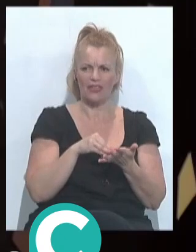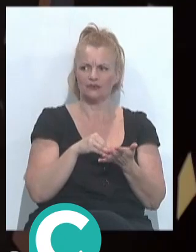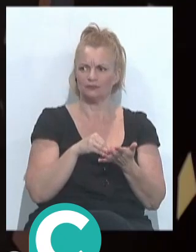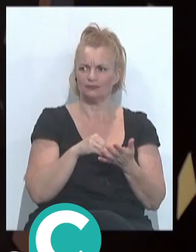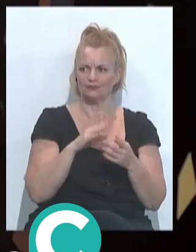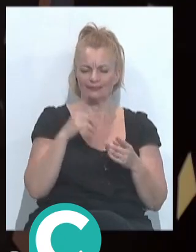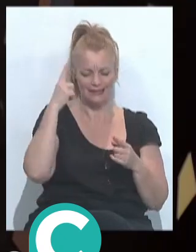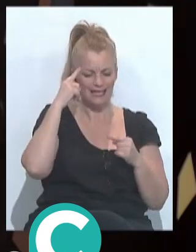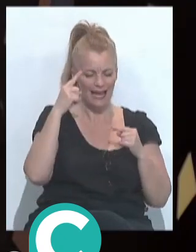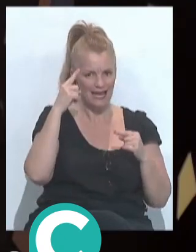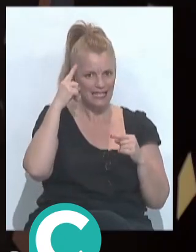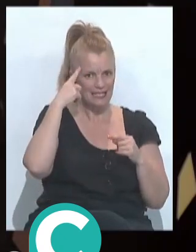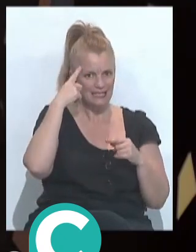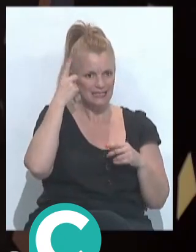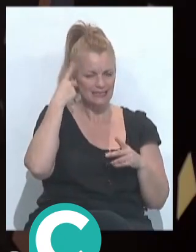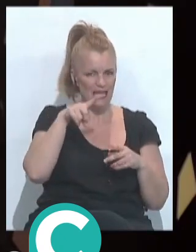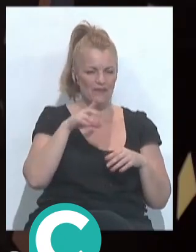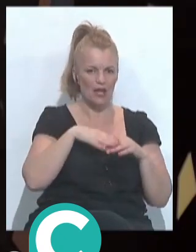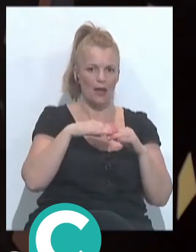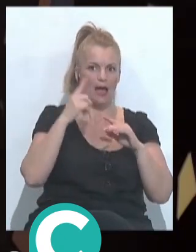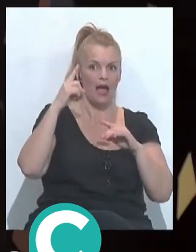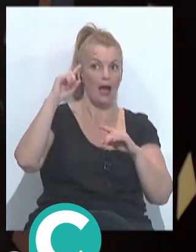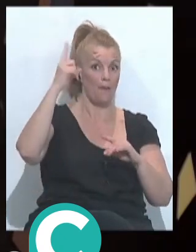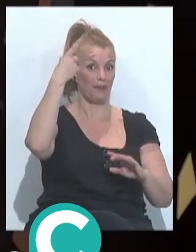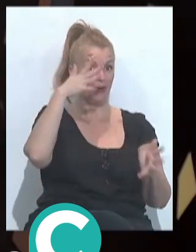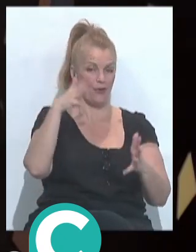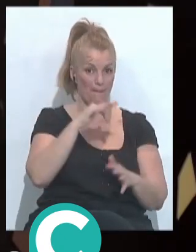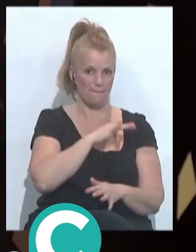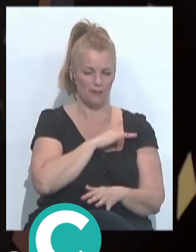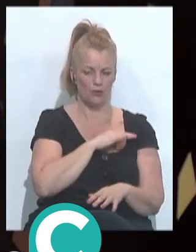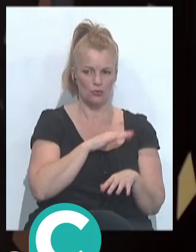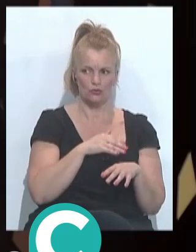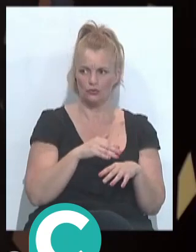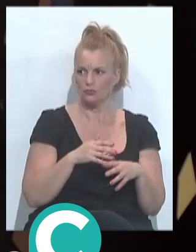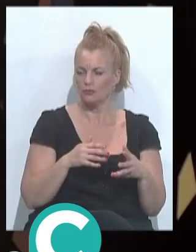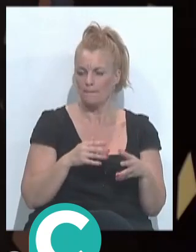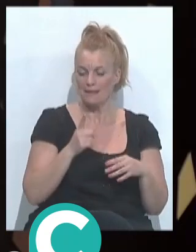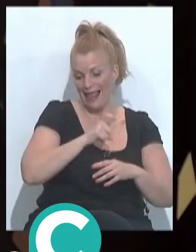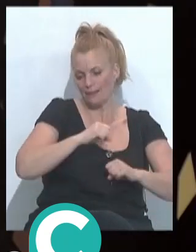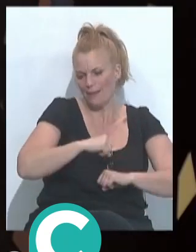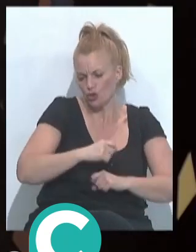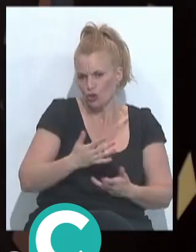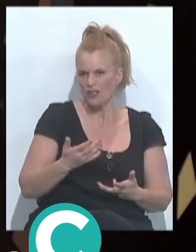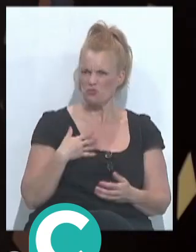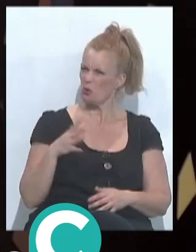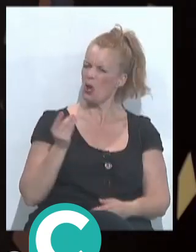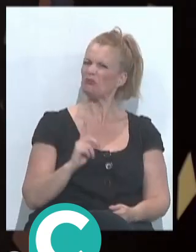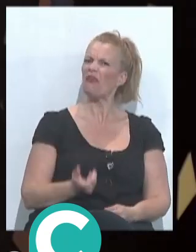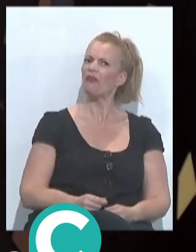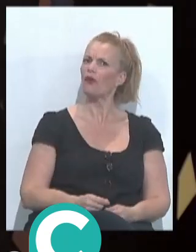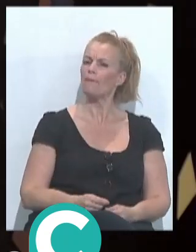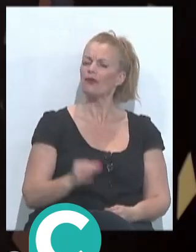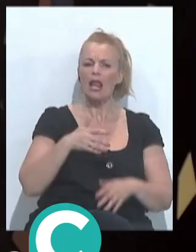claro porque sabía que apuntaba apuntaba a ese primero y es verdad que hablando decía yo no la gente más mayor decía yo no entiendo que